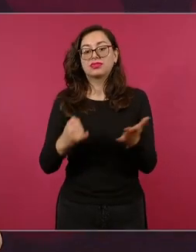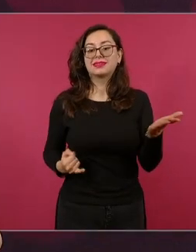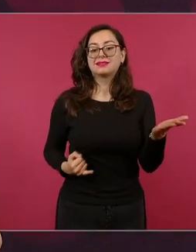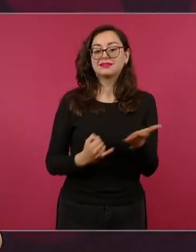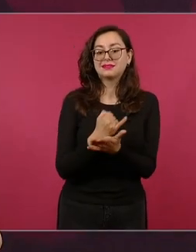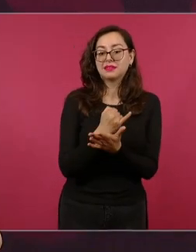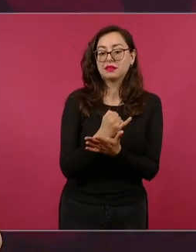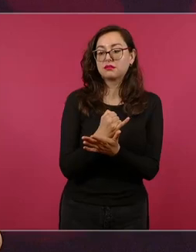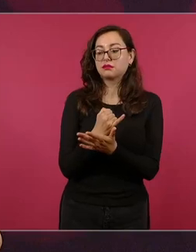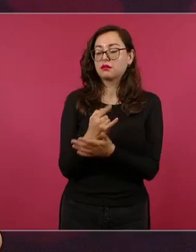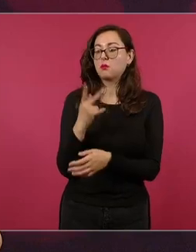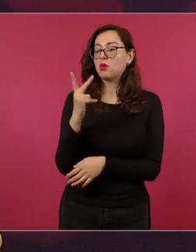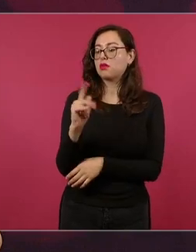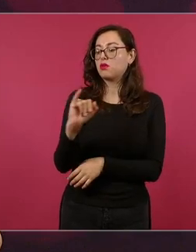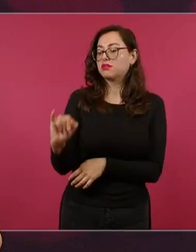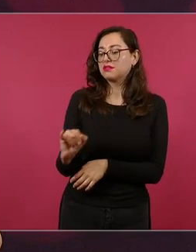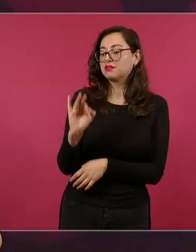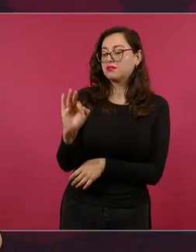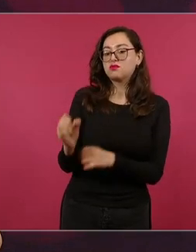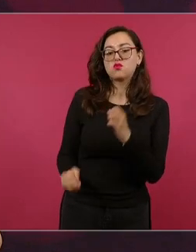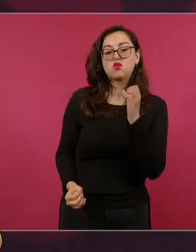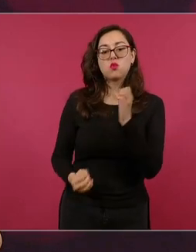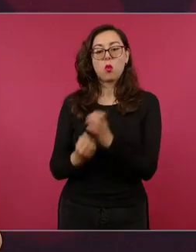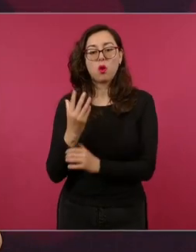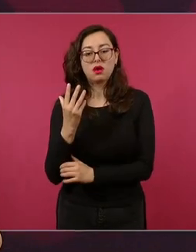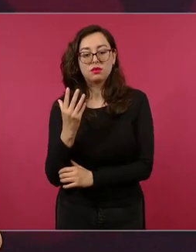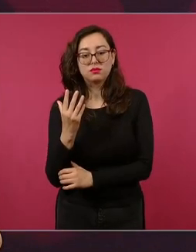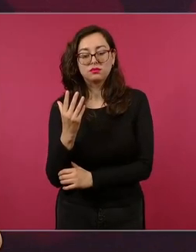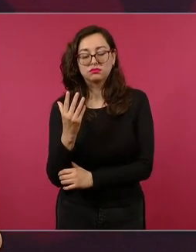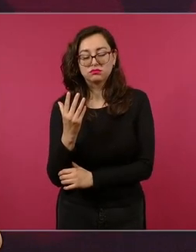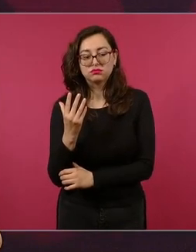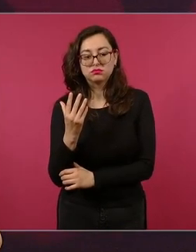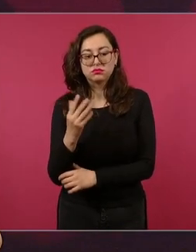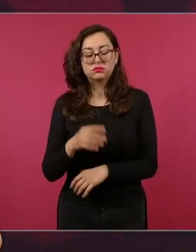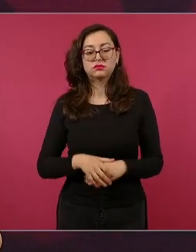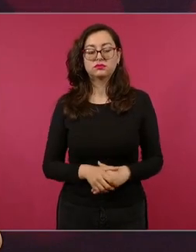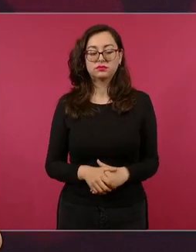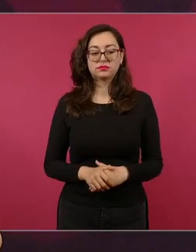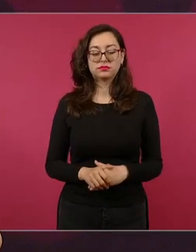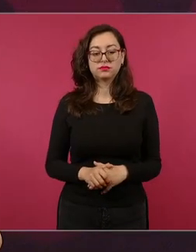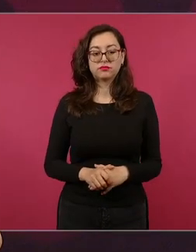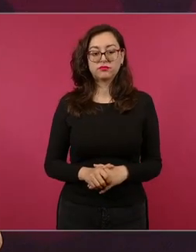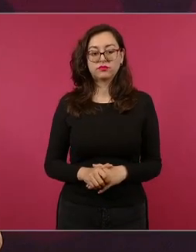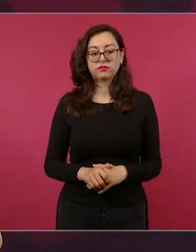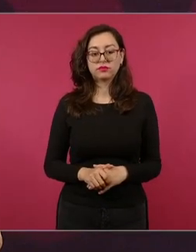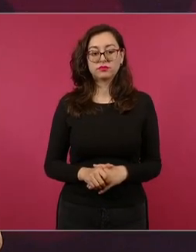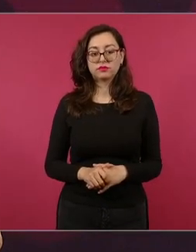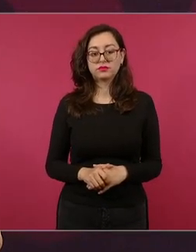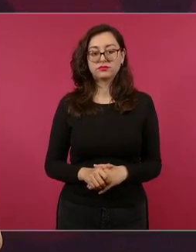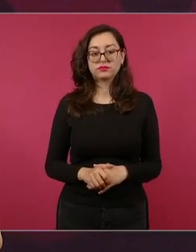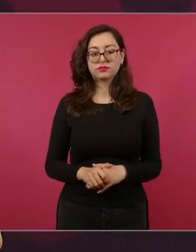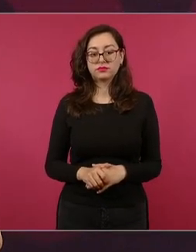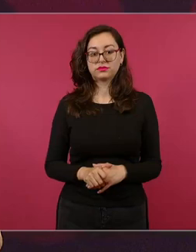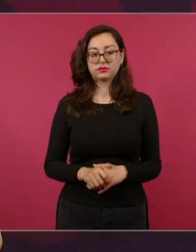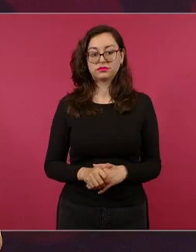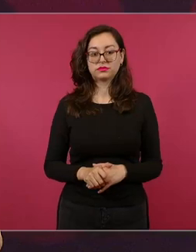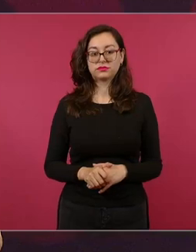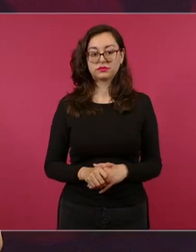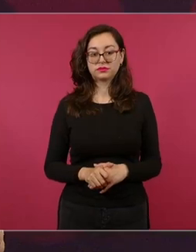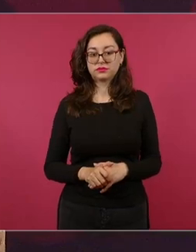que es importante